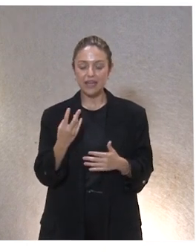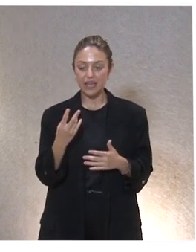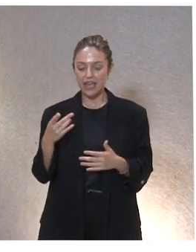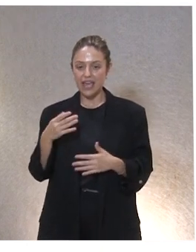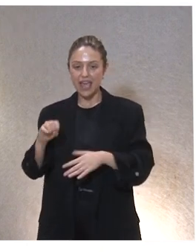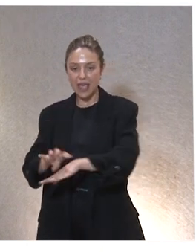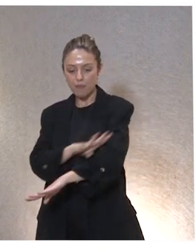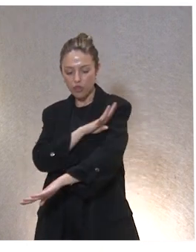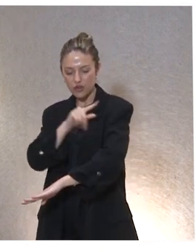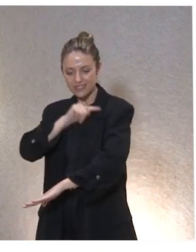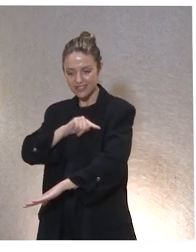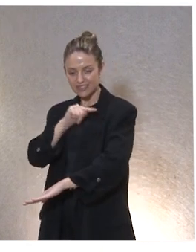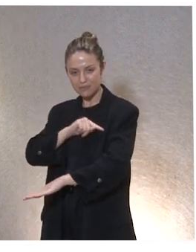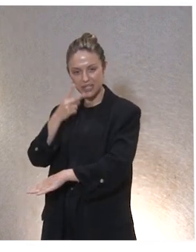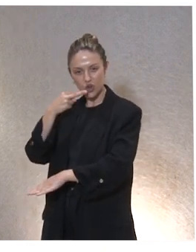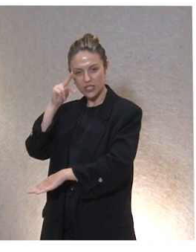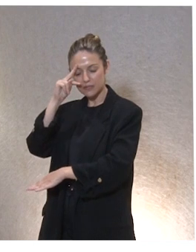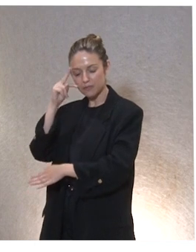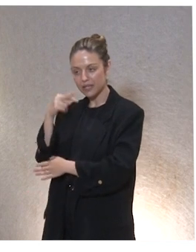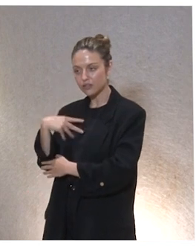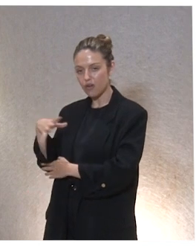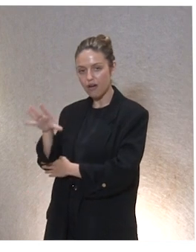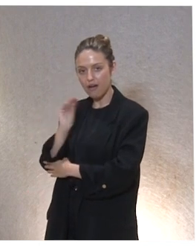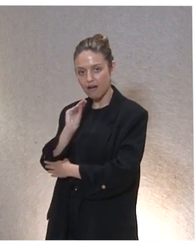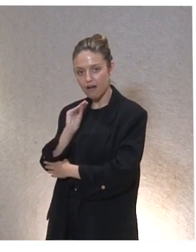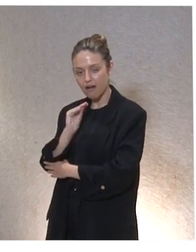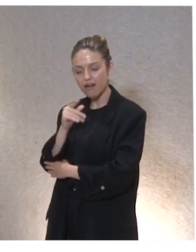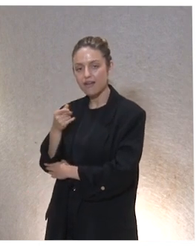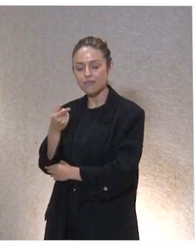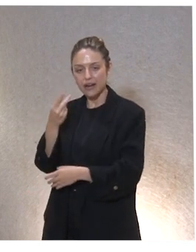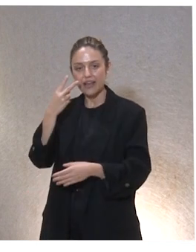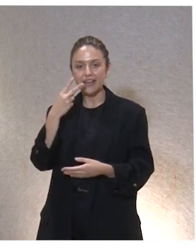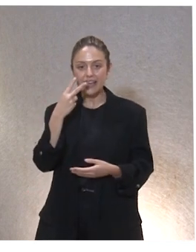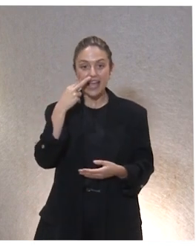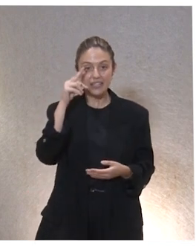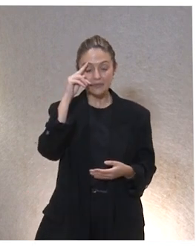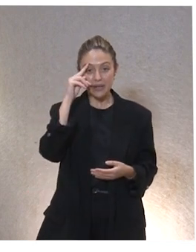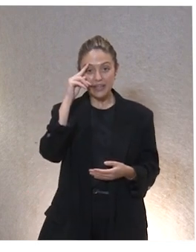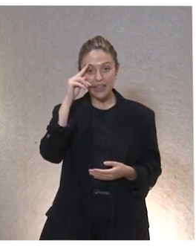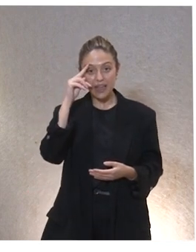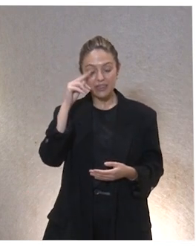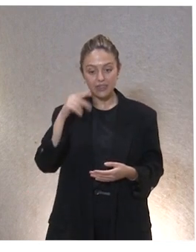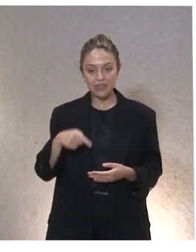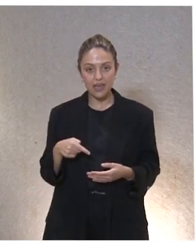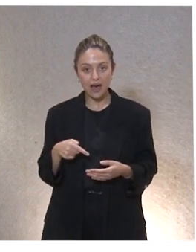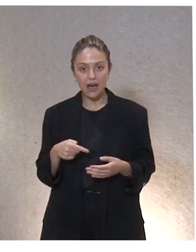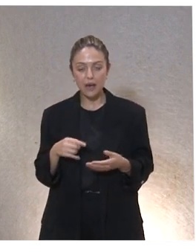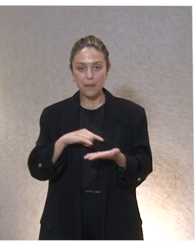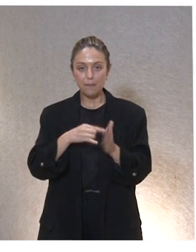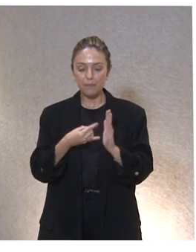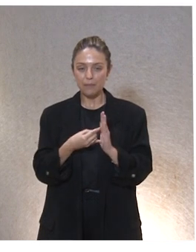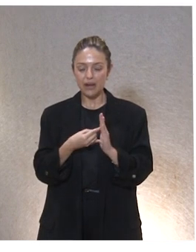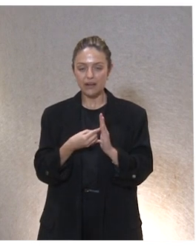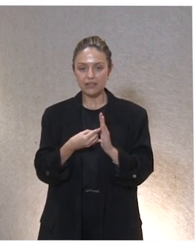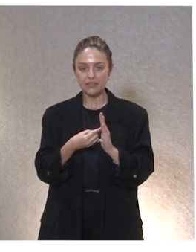emociones sus sentimientos para a la hora de ofrecer experiencias sea la persona la que pueda dirigir su plan y los planes se despliegan